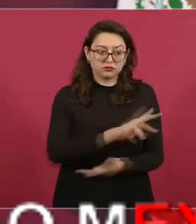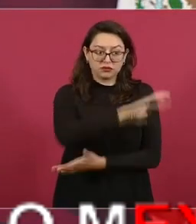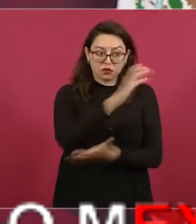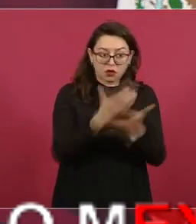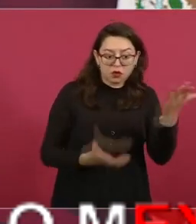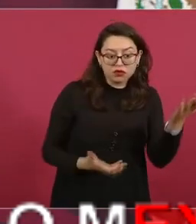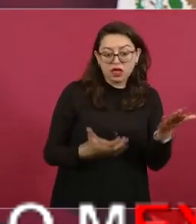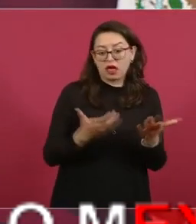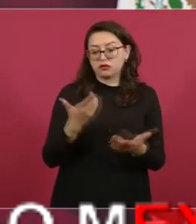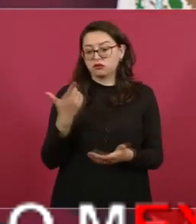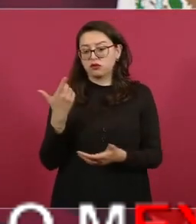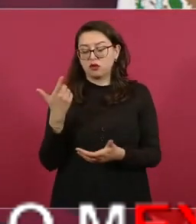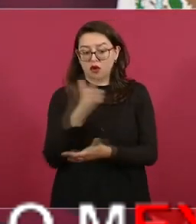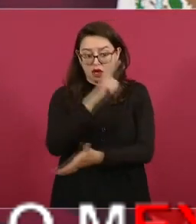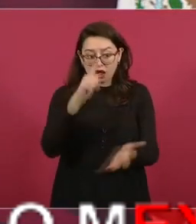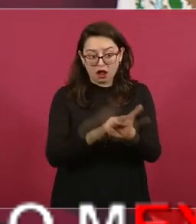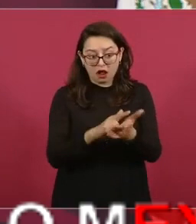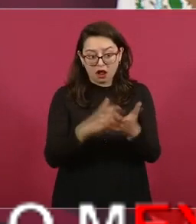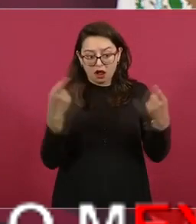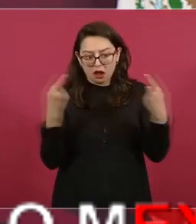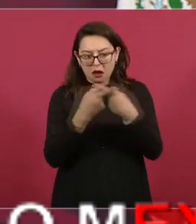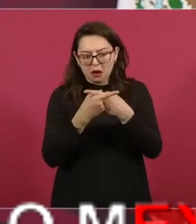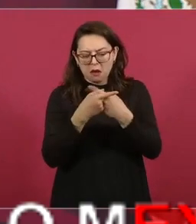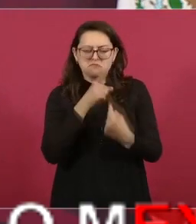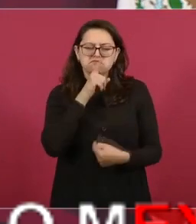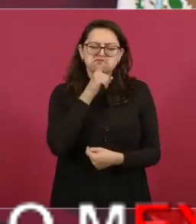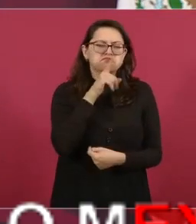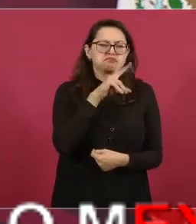pero no